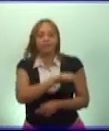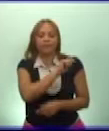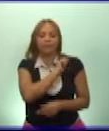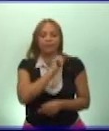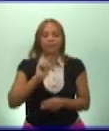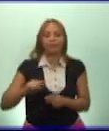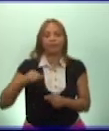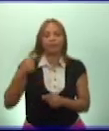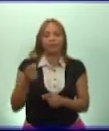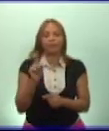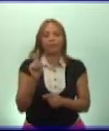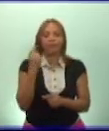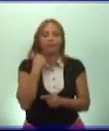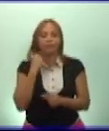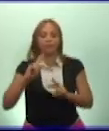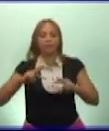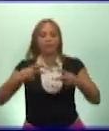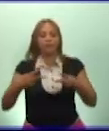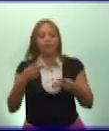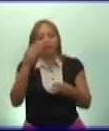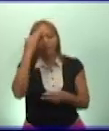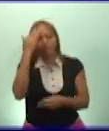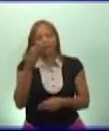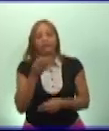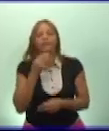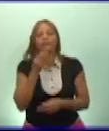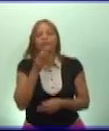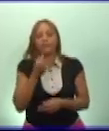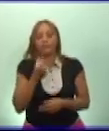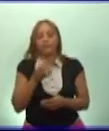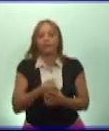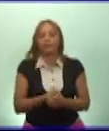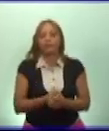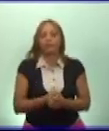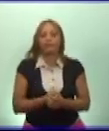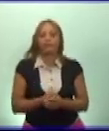pueblo después de un año repite, gracias Fidel.